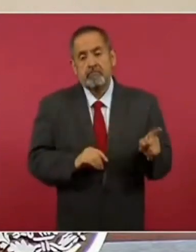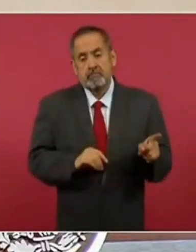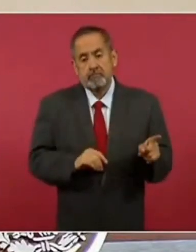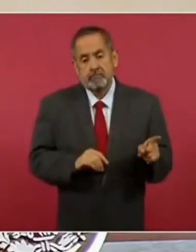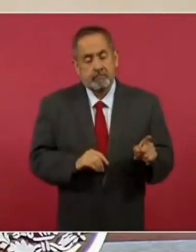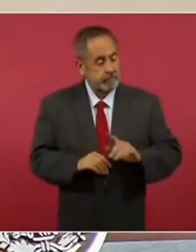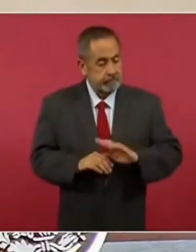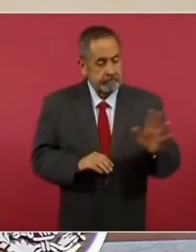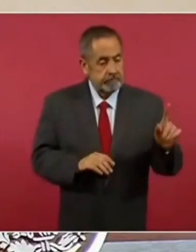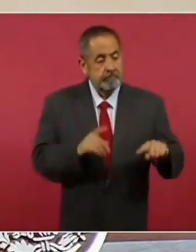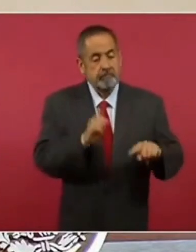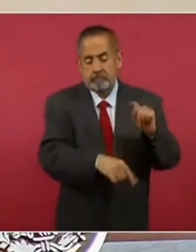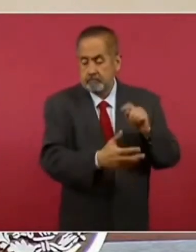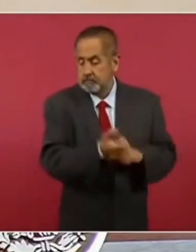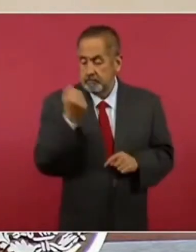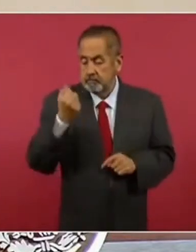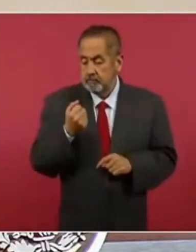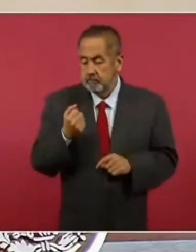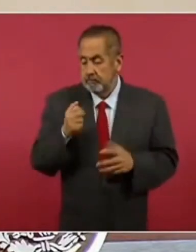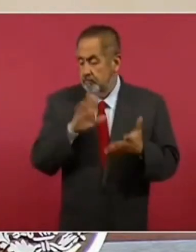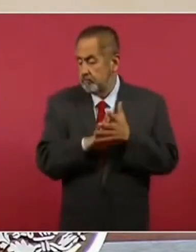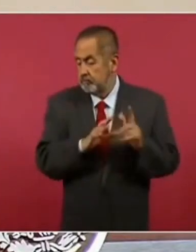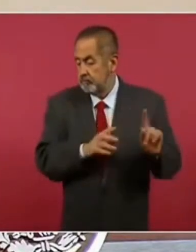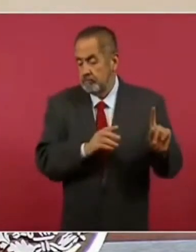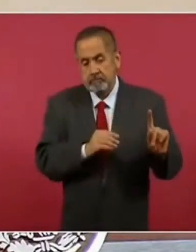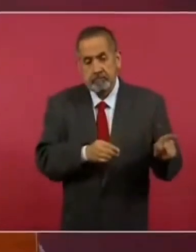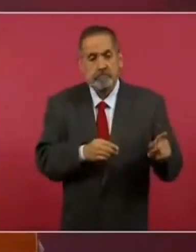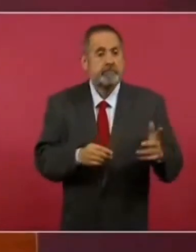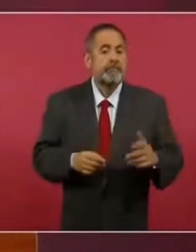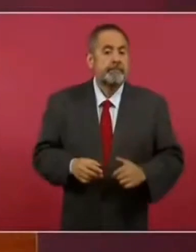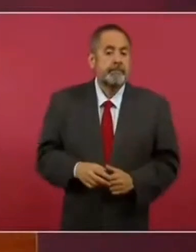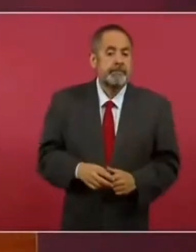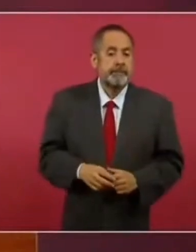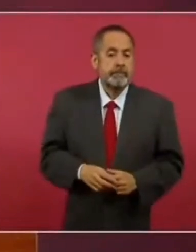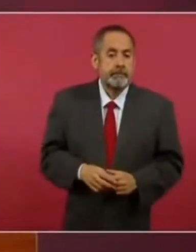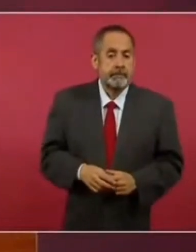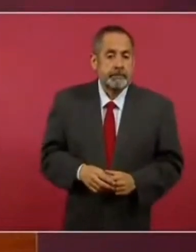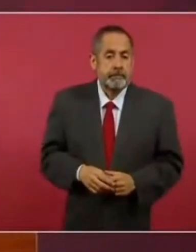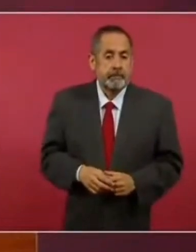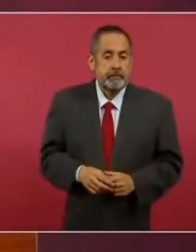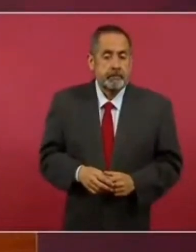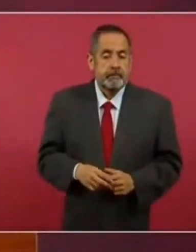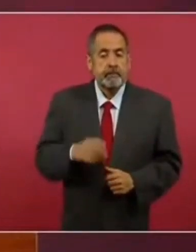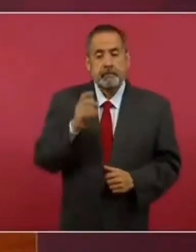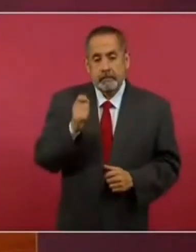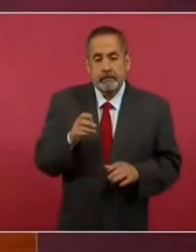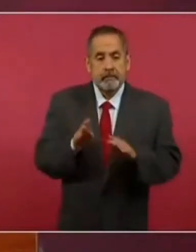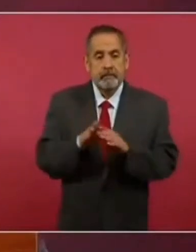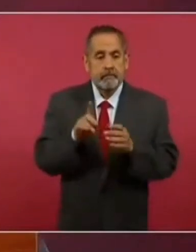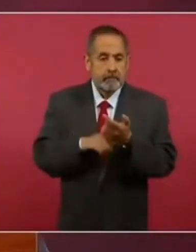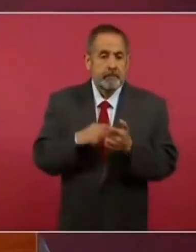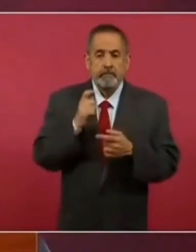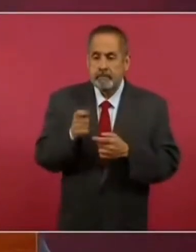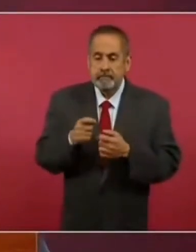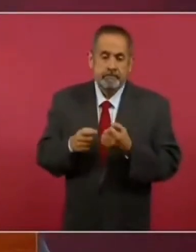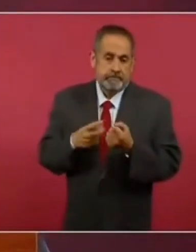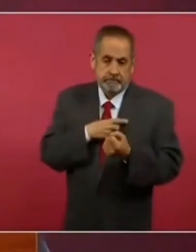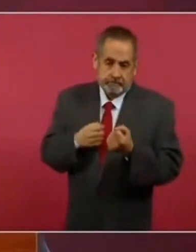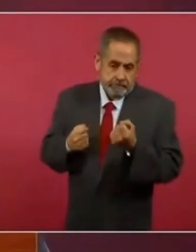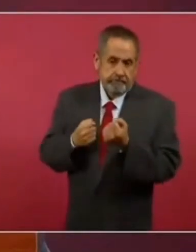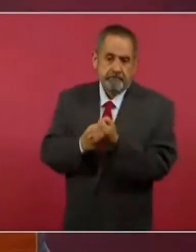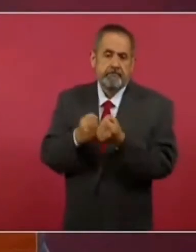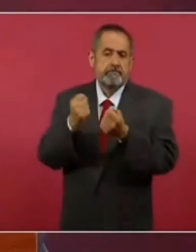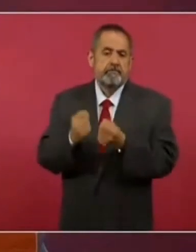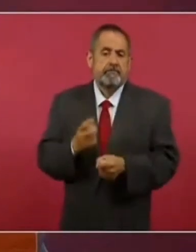recuperación y la reparación del daño ocasionado. Esto, entonces, implica, por un lado, fortalecer la